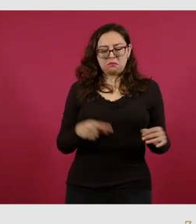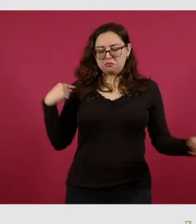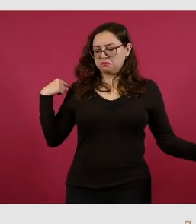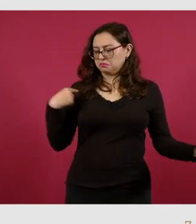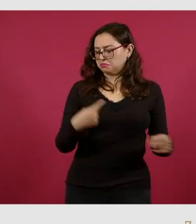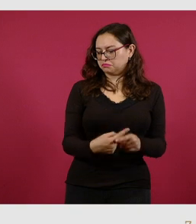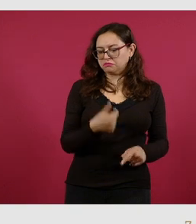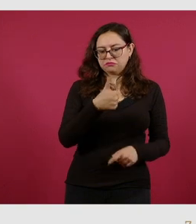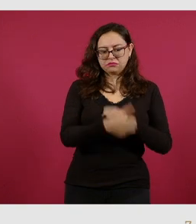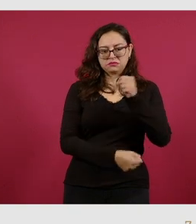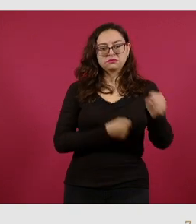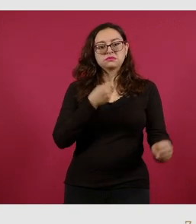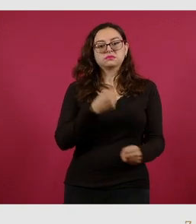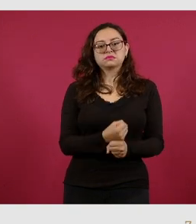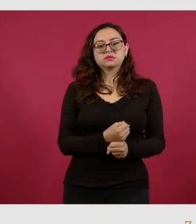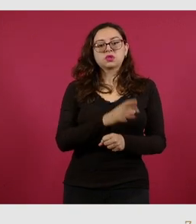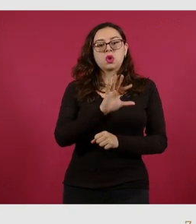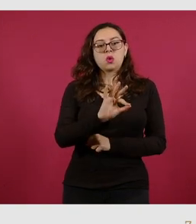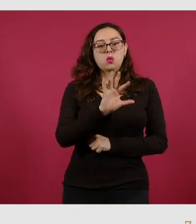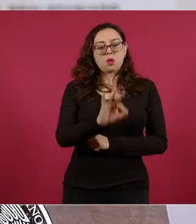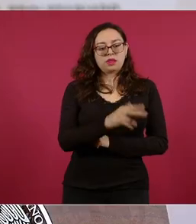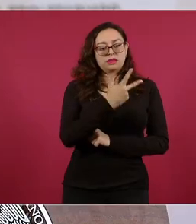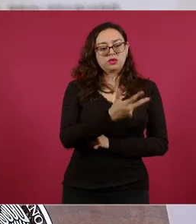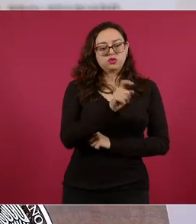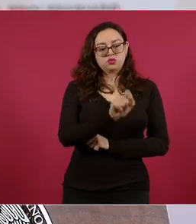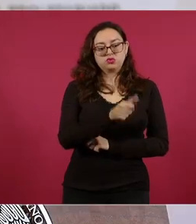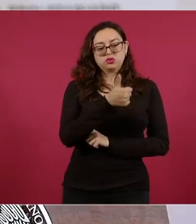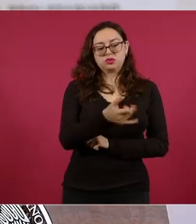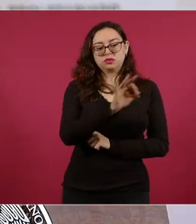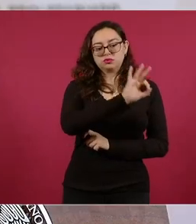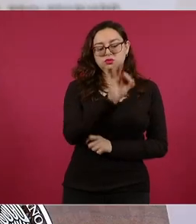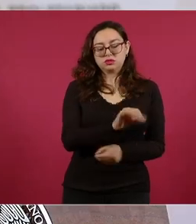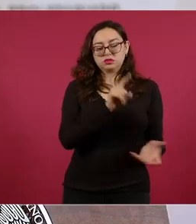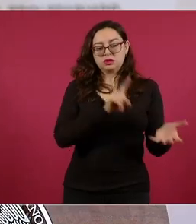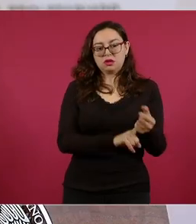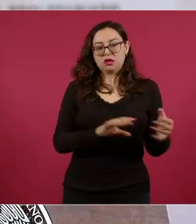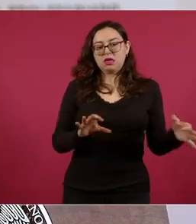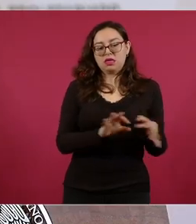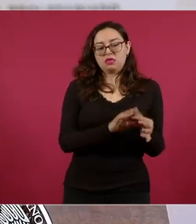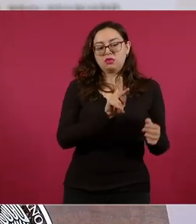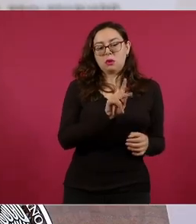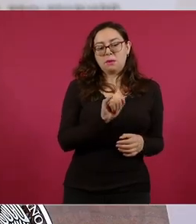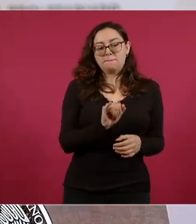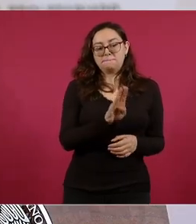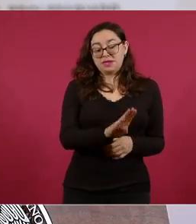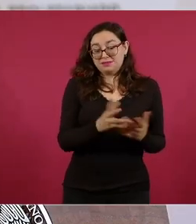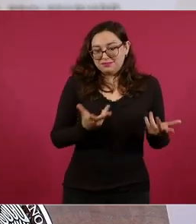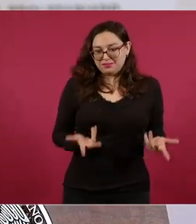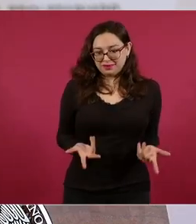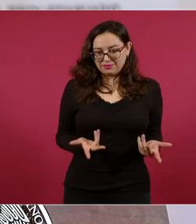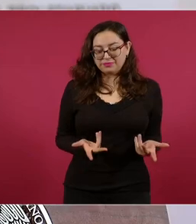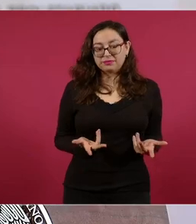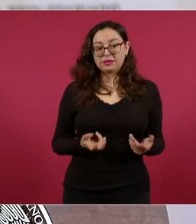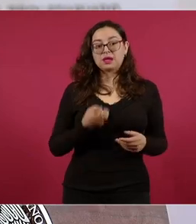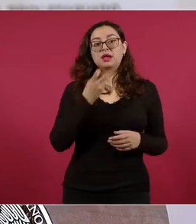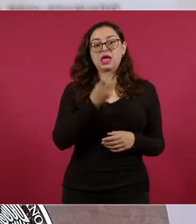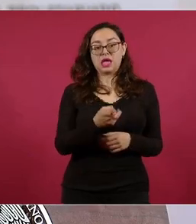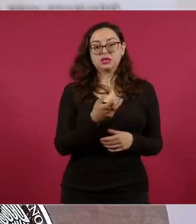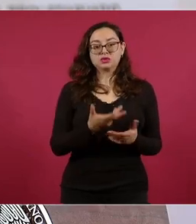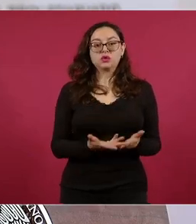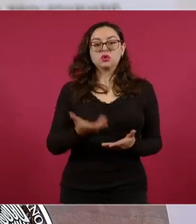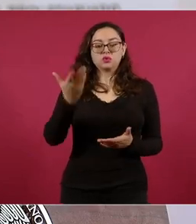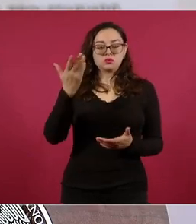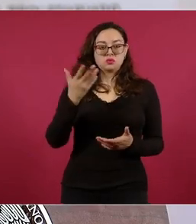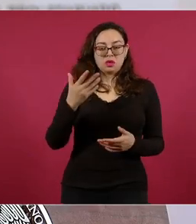administración, tendrá una deuda de 48.6 por ciento del Producto Interno Bruto, inferior al monto de 48.8 que